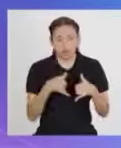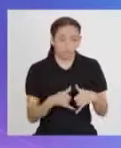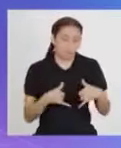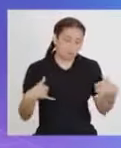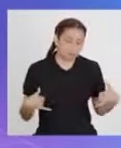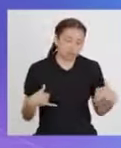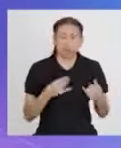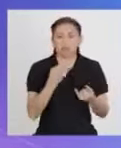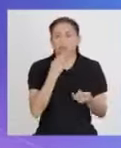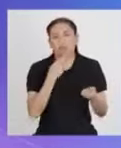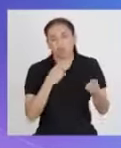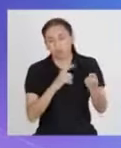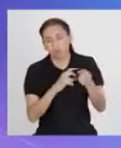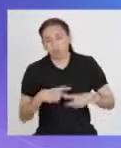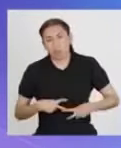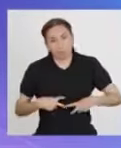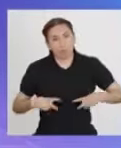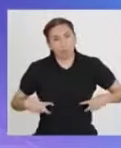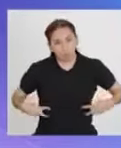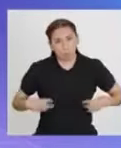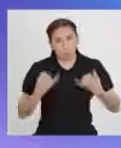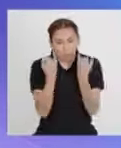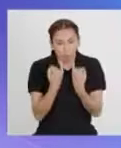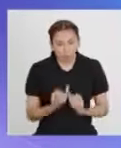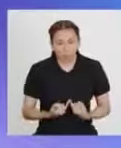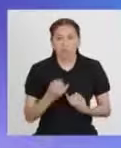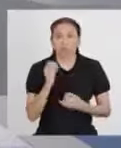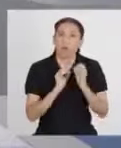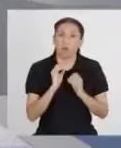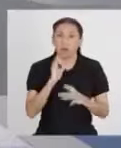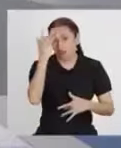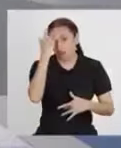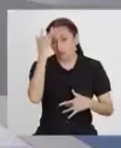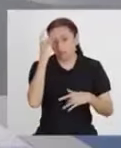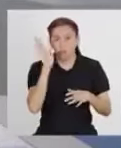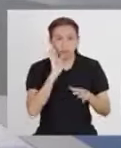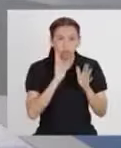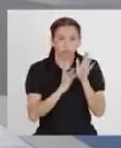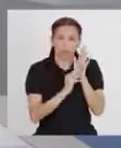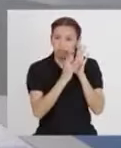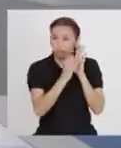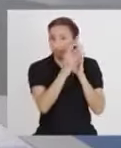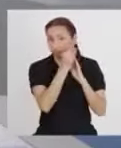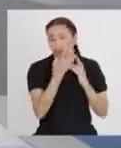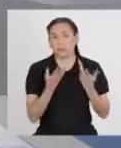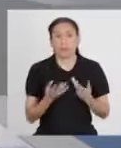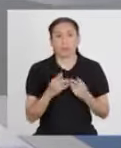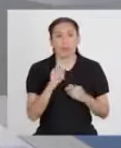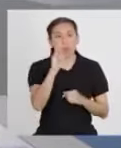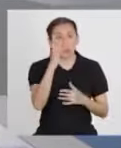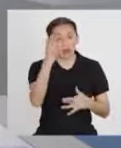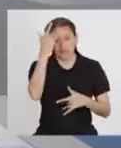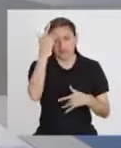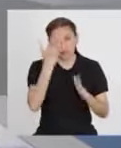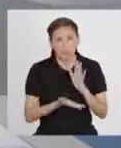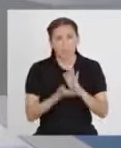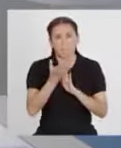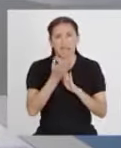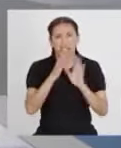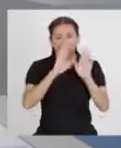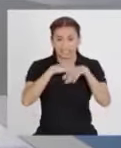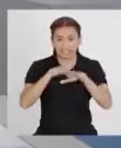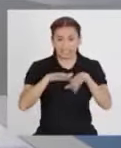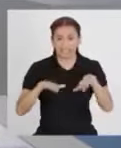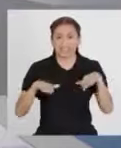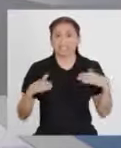desnutrición, anemia y enfermedades infecciosas. Una de las enfermedades más recurrentes entre